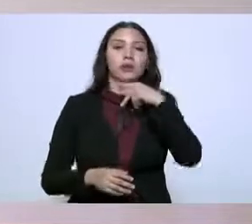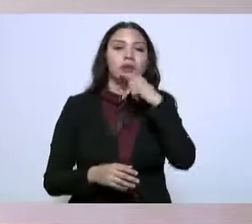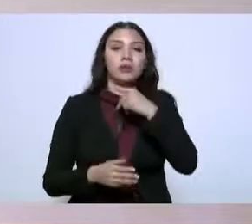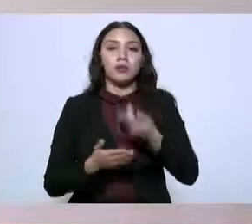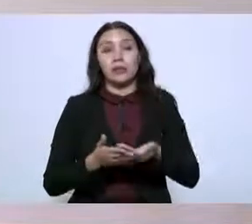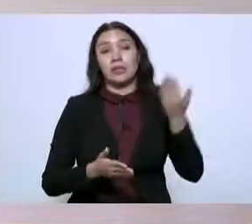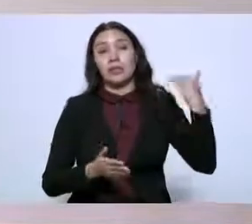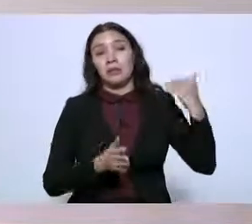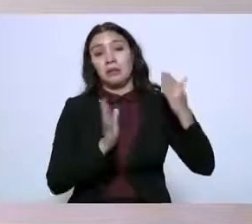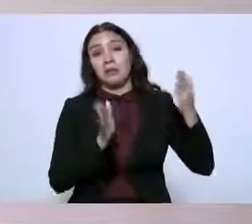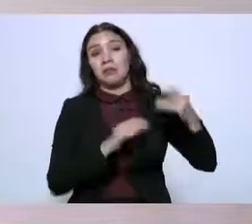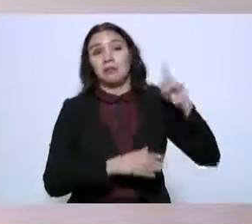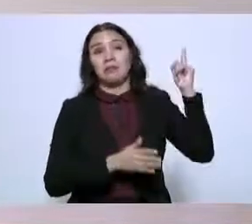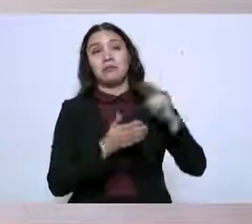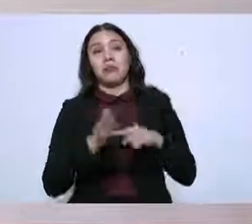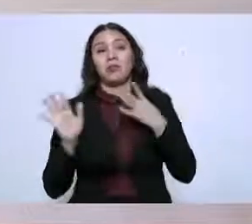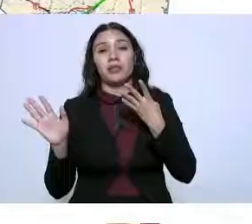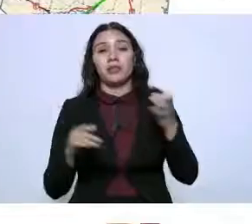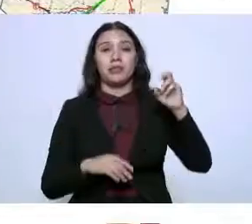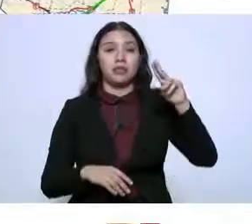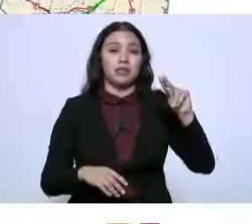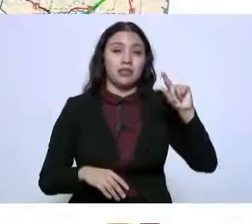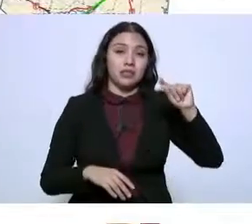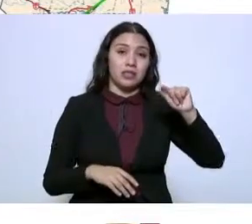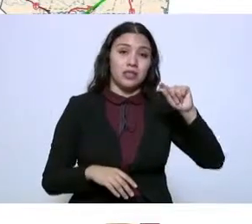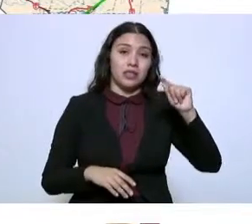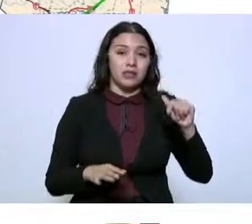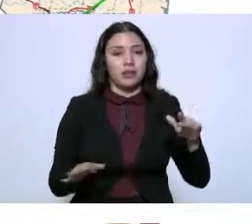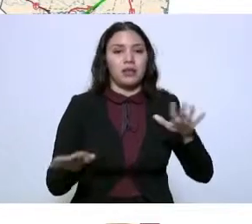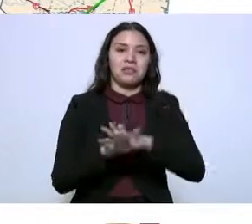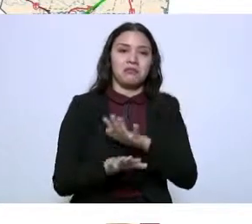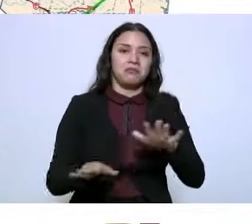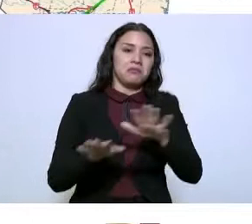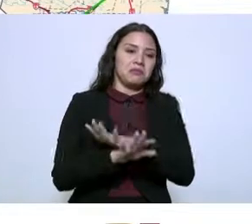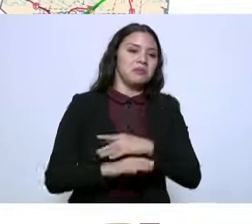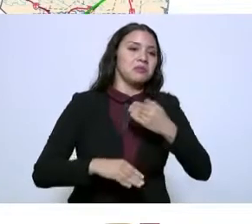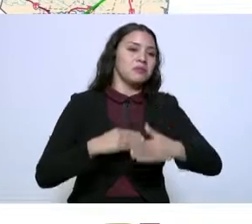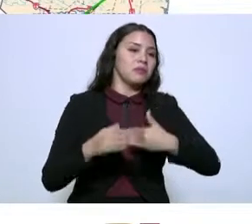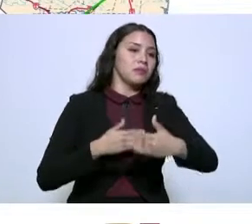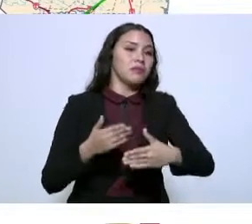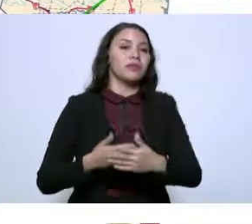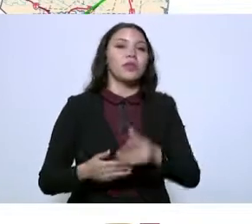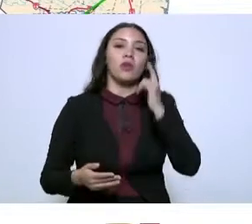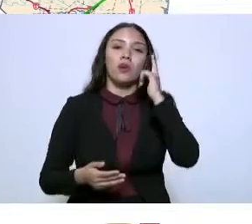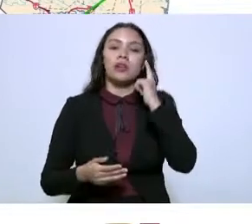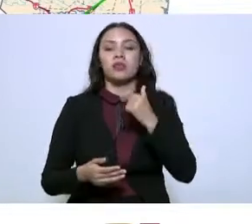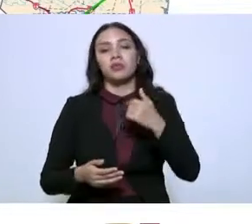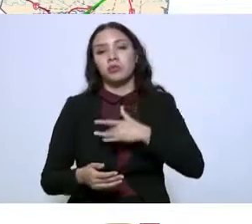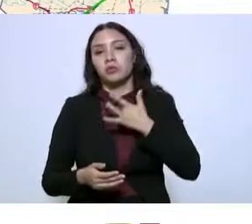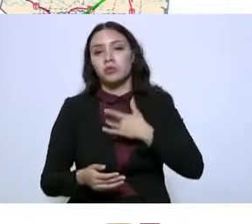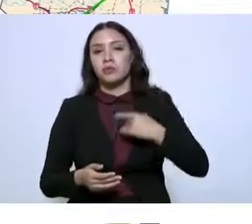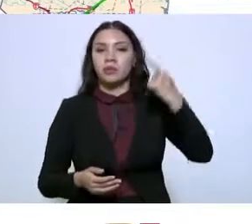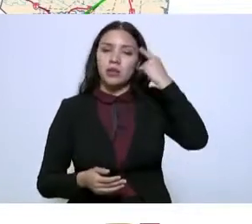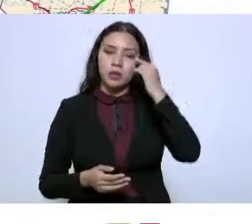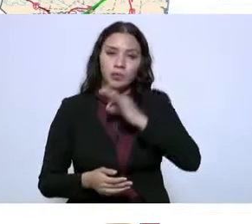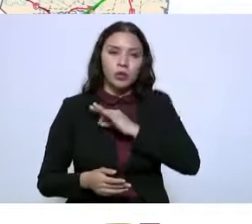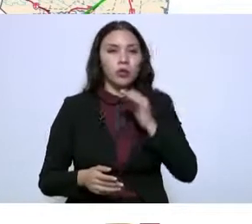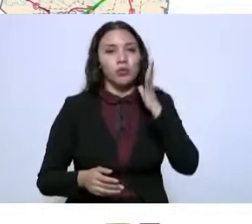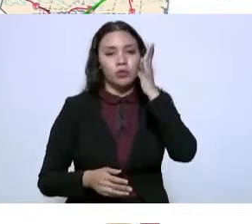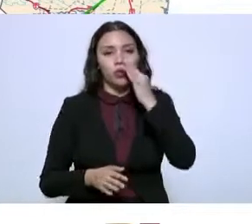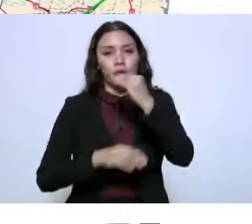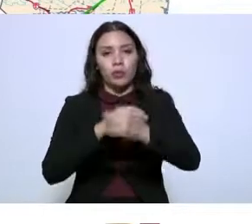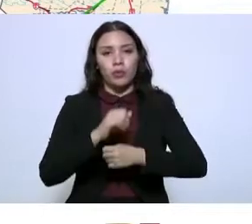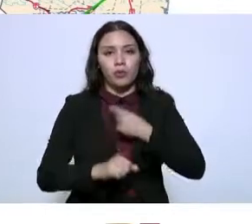1960, 70, y que se han ido adecuando paulatinamente. Creemos que es una gran oportunidad